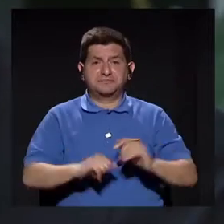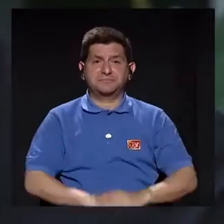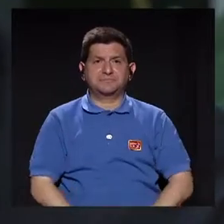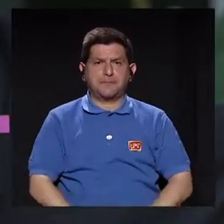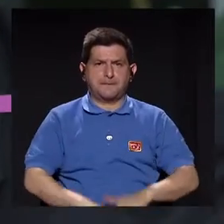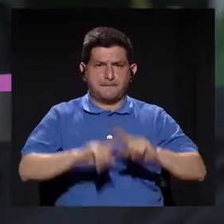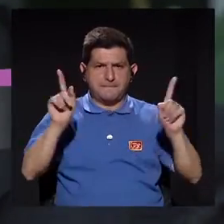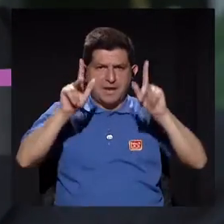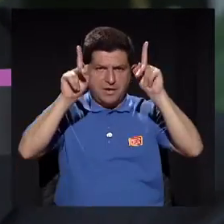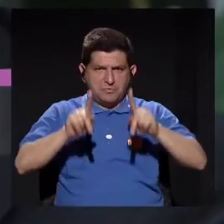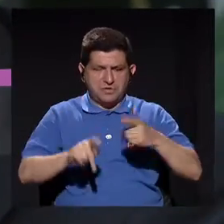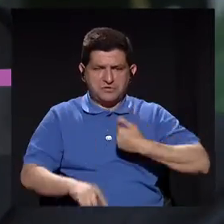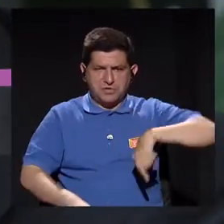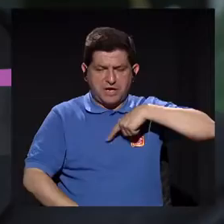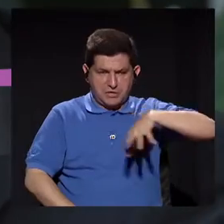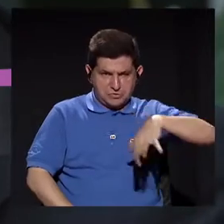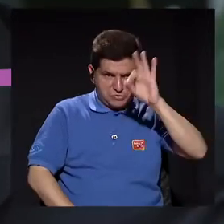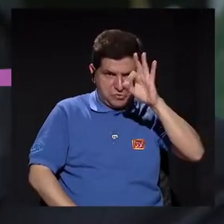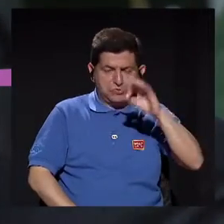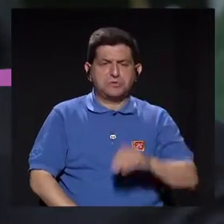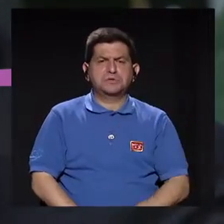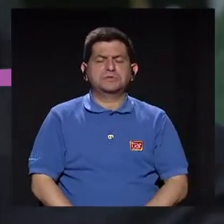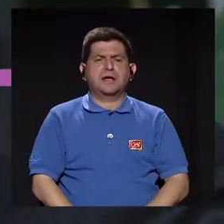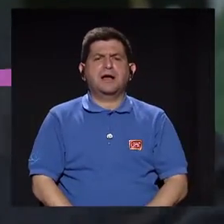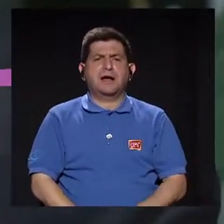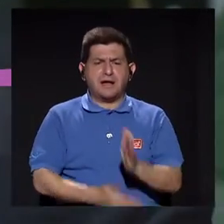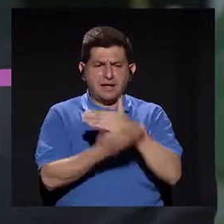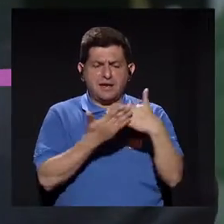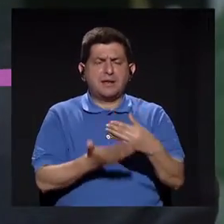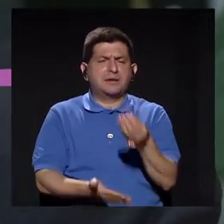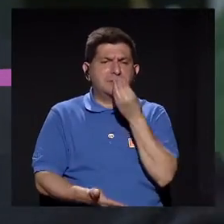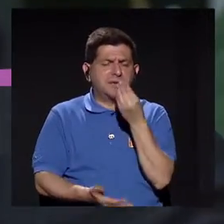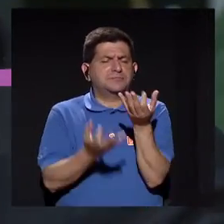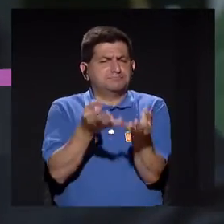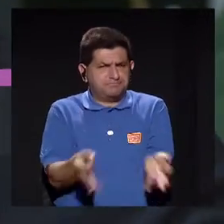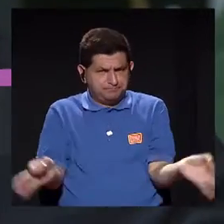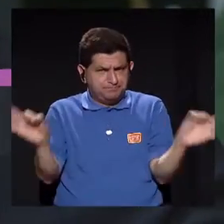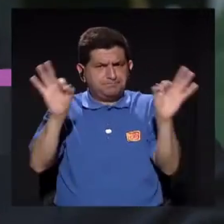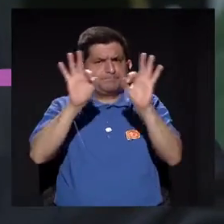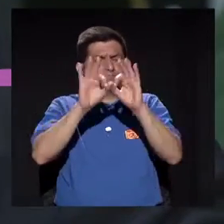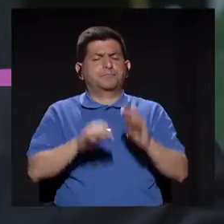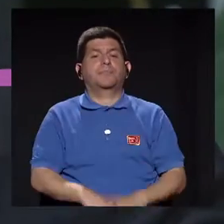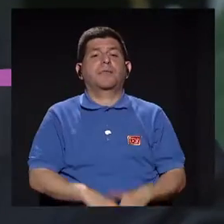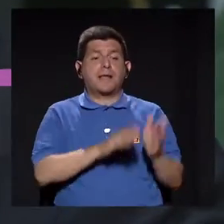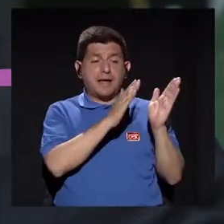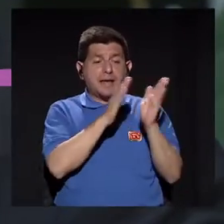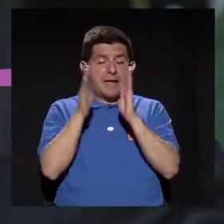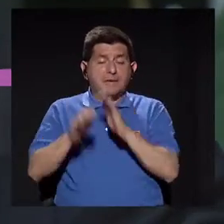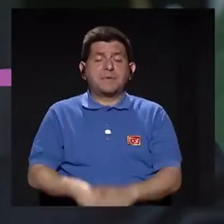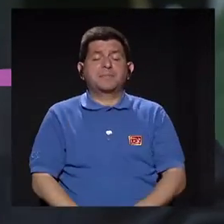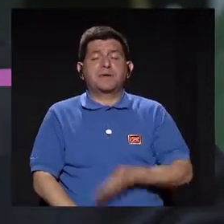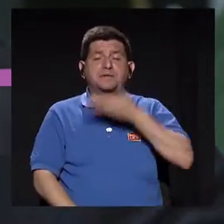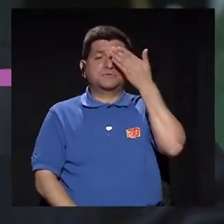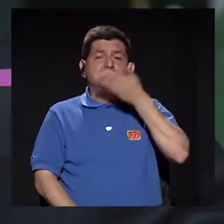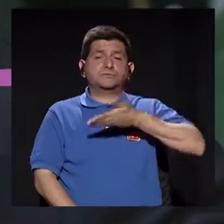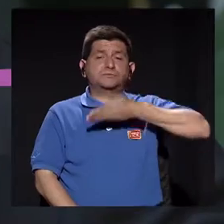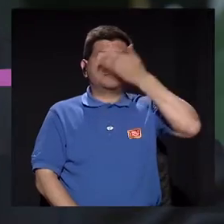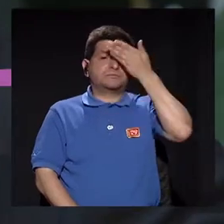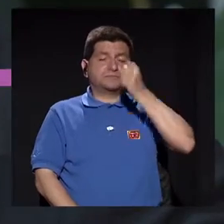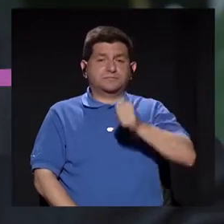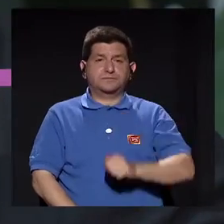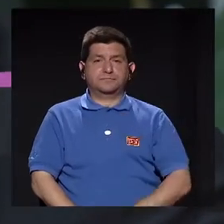Pero en el paciente lectivo es fundamental la parte nutricional, la parte de la preparación respiratoria.